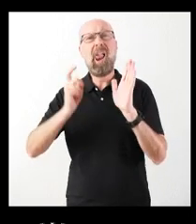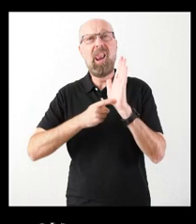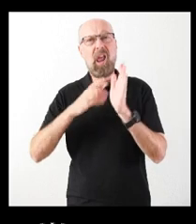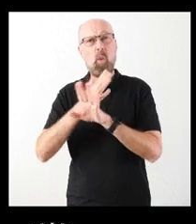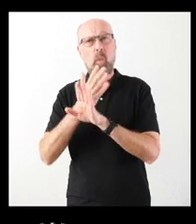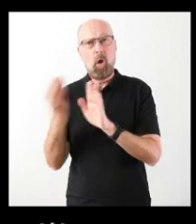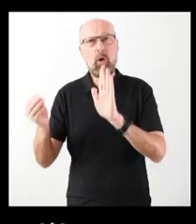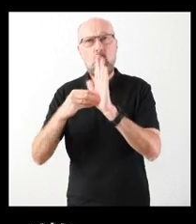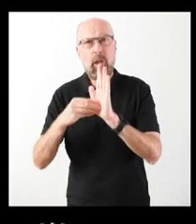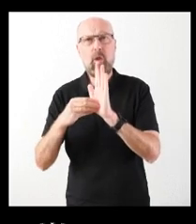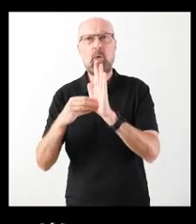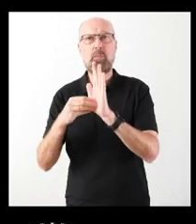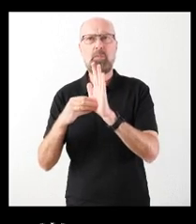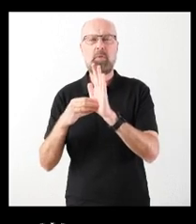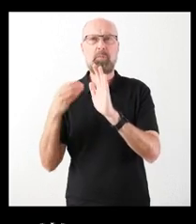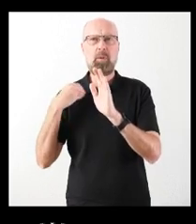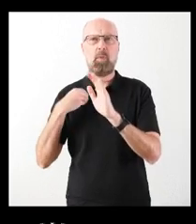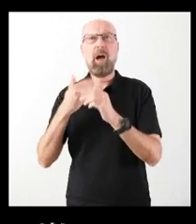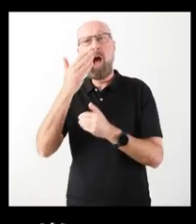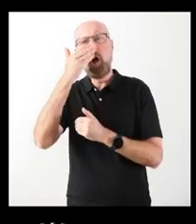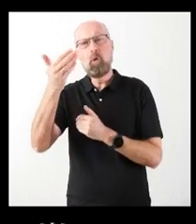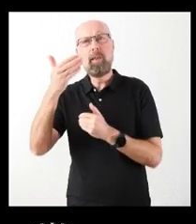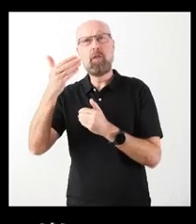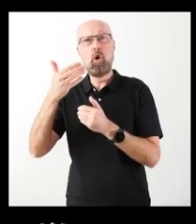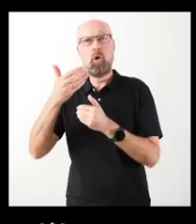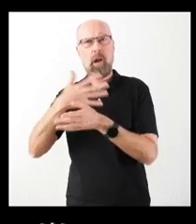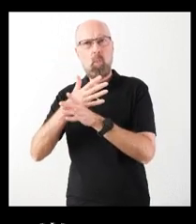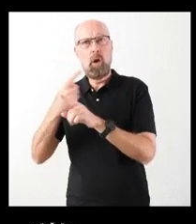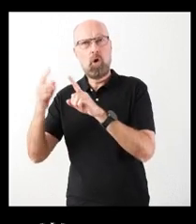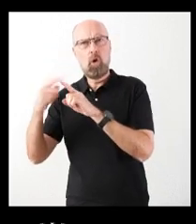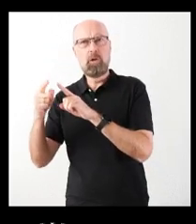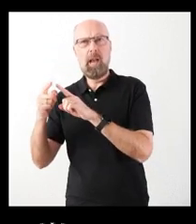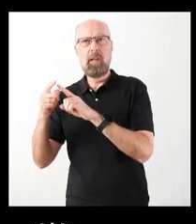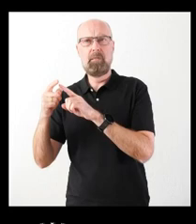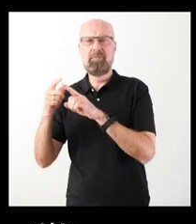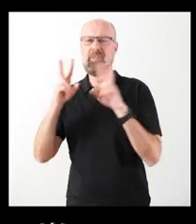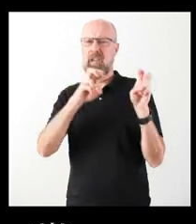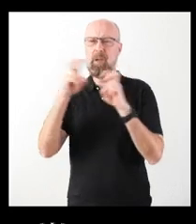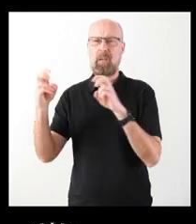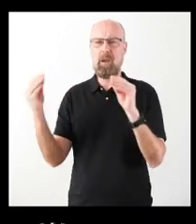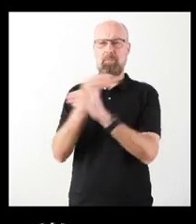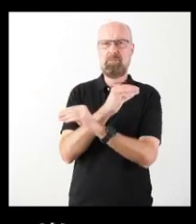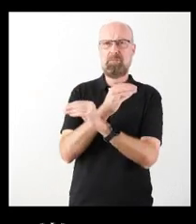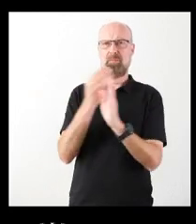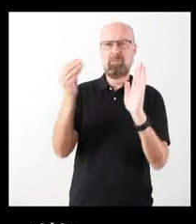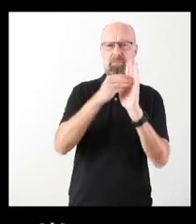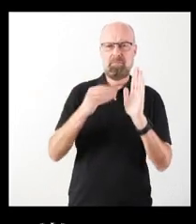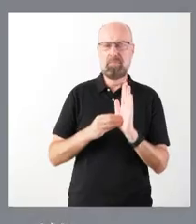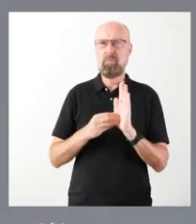la suspensión de autorizaciones de juego en este decreto, que al parecer son dos cuestiones separadas o si son dos decretos distintos? No lo sé.